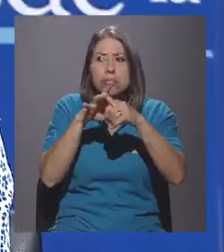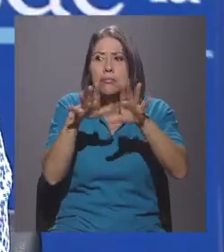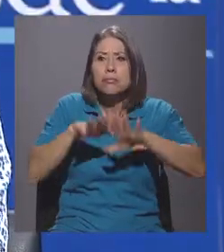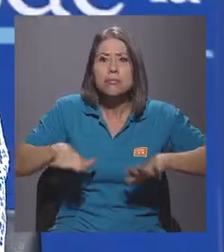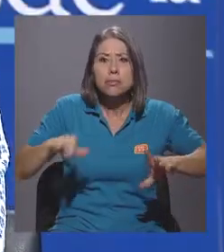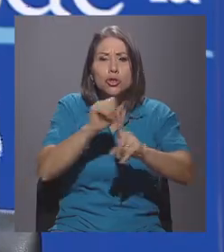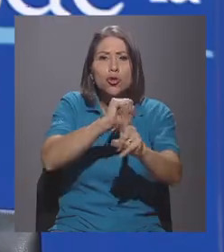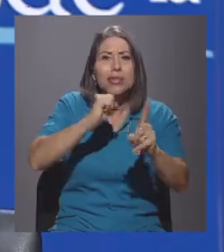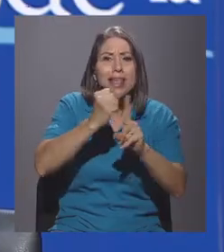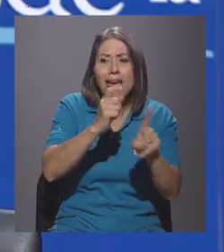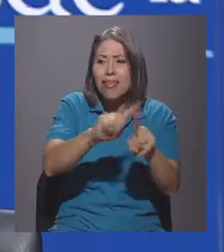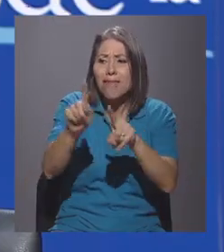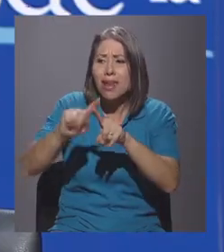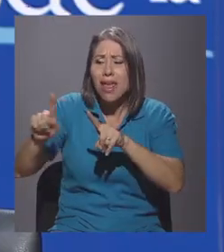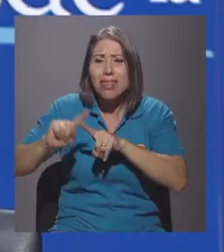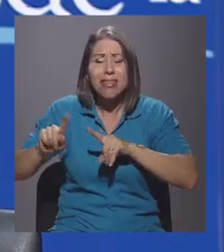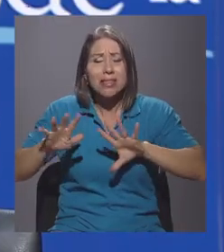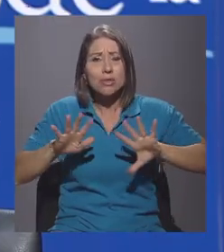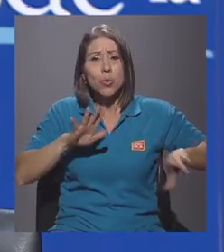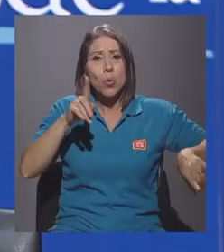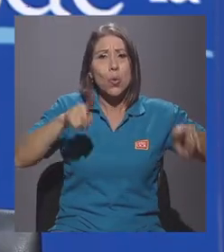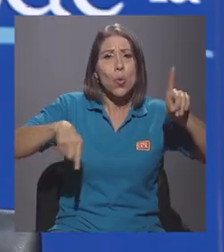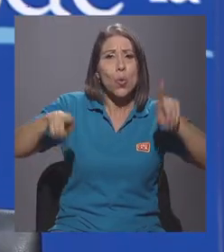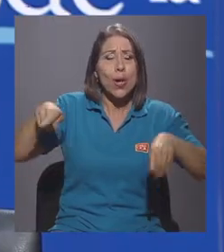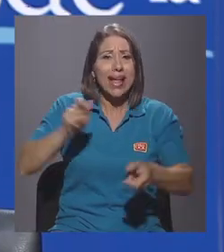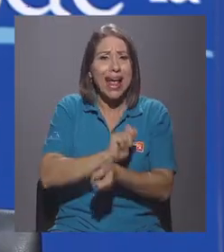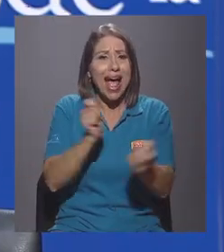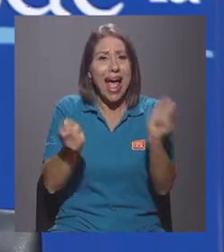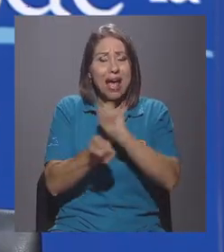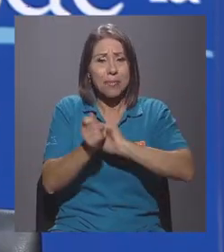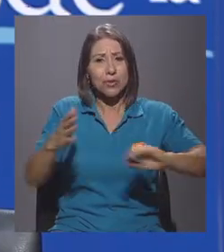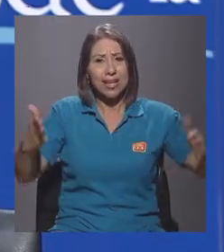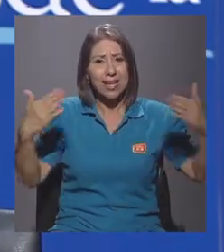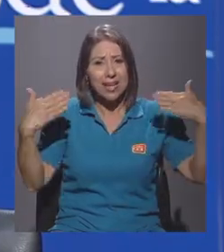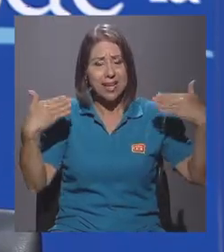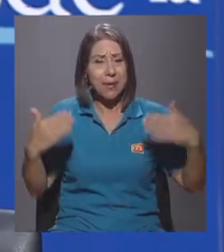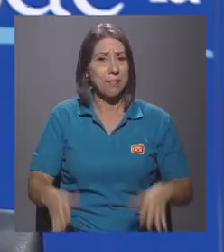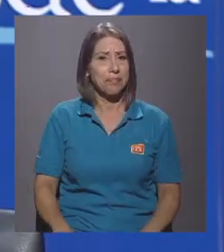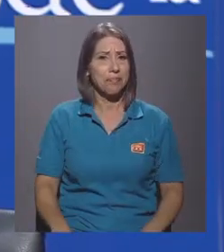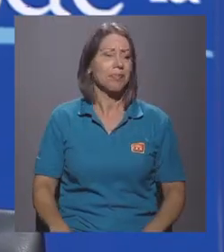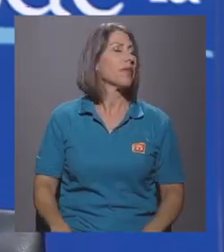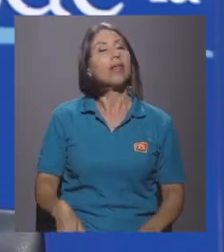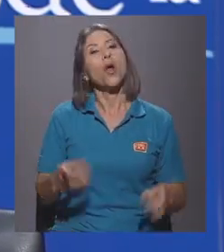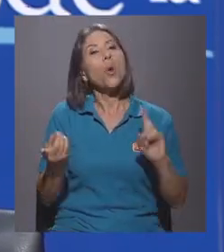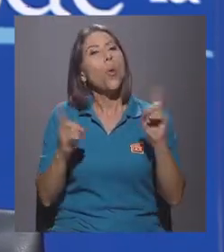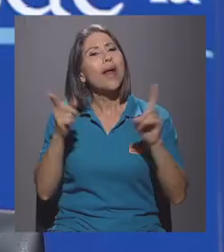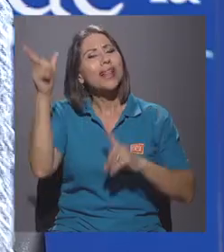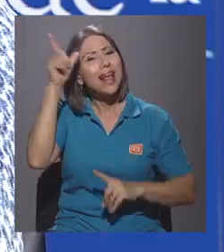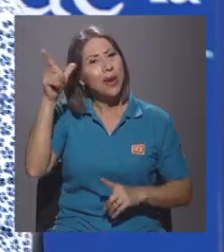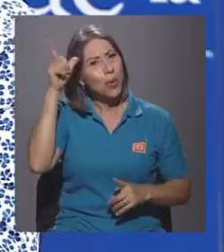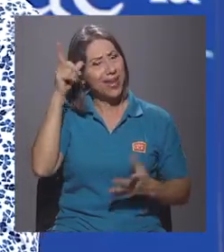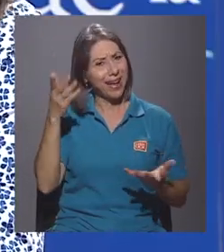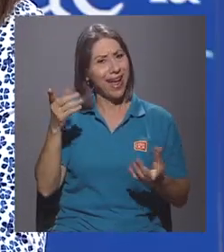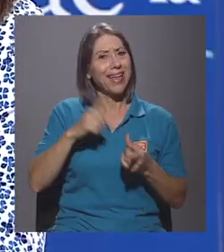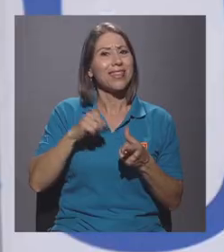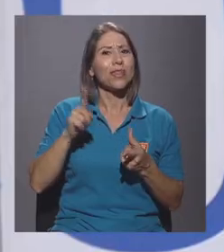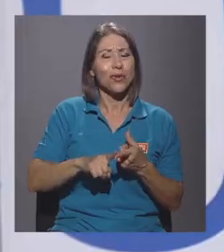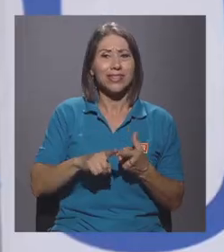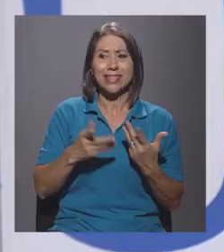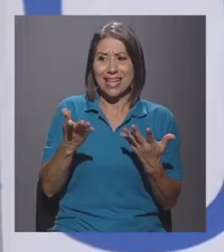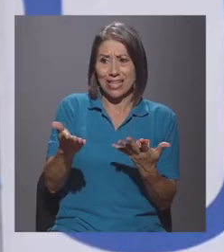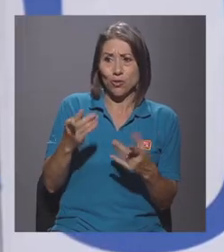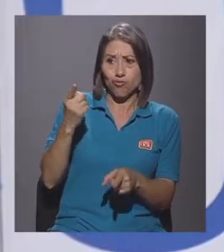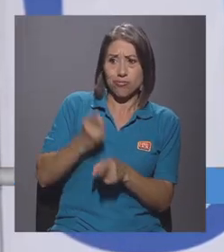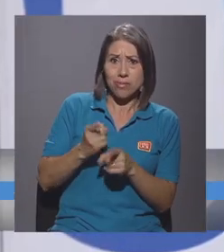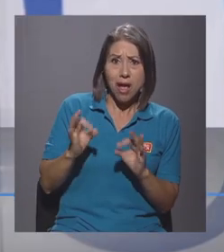los diferentes hábitats en relación con los cambios en el clima. ¿Cuál es la lógica? ¿Qué tan oportuno es entonces el CIEFI